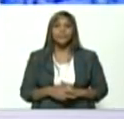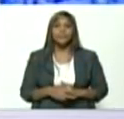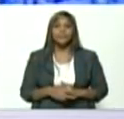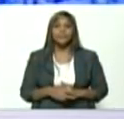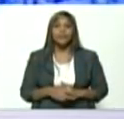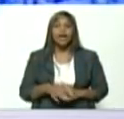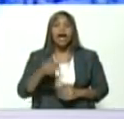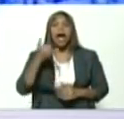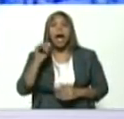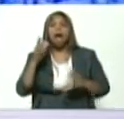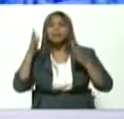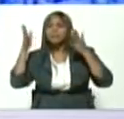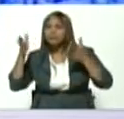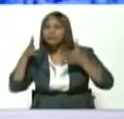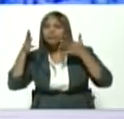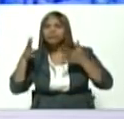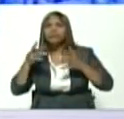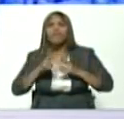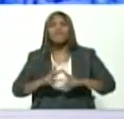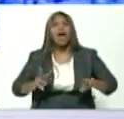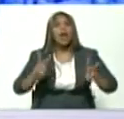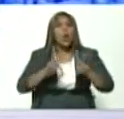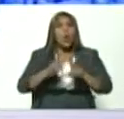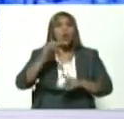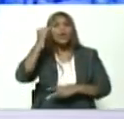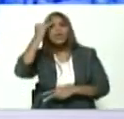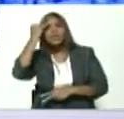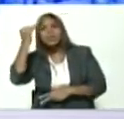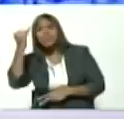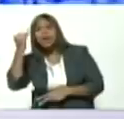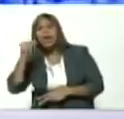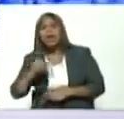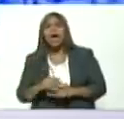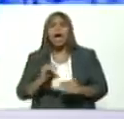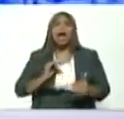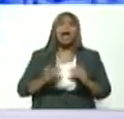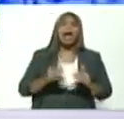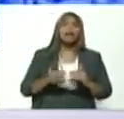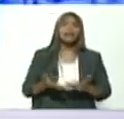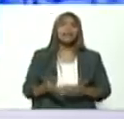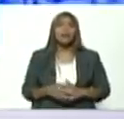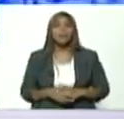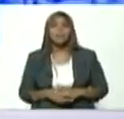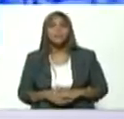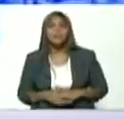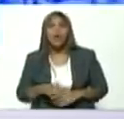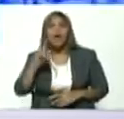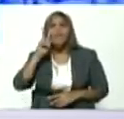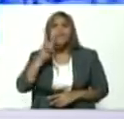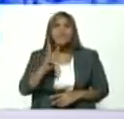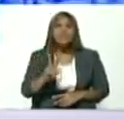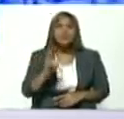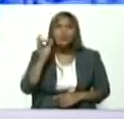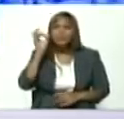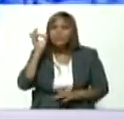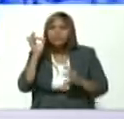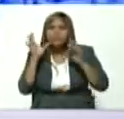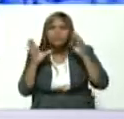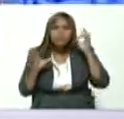formar en valores en ideas en principio con una visión estratégica una visión de clase